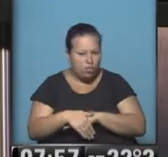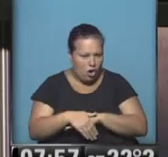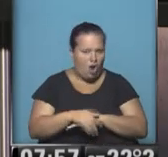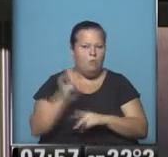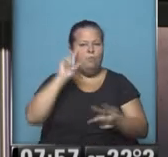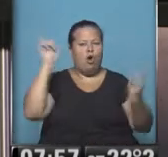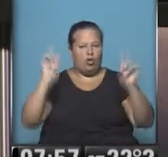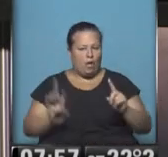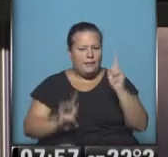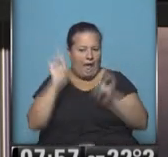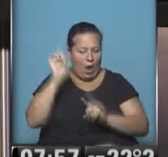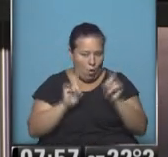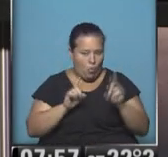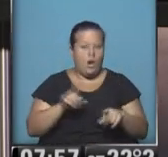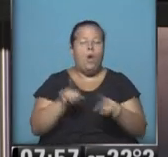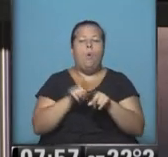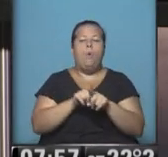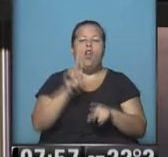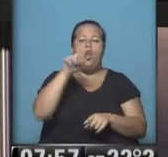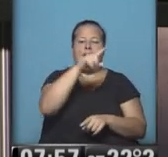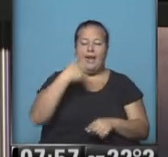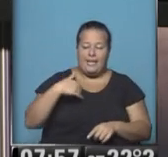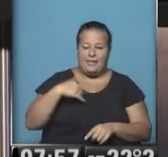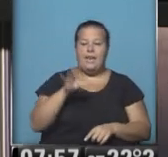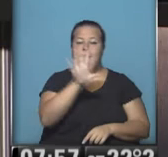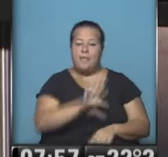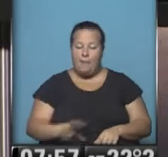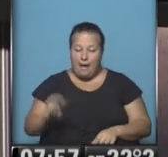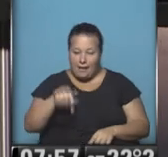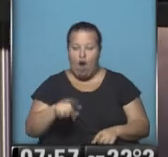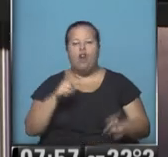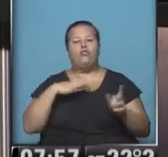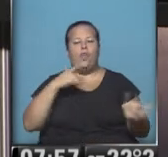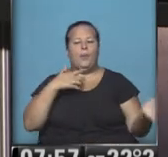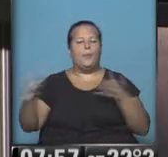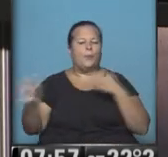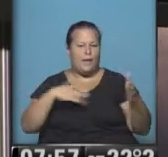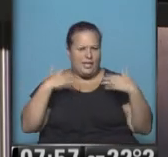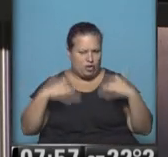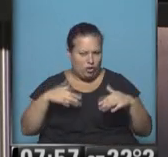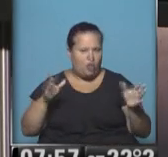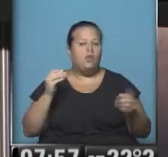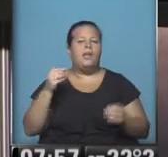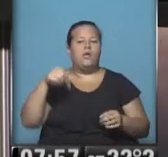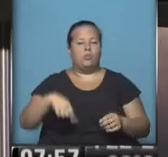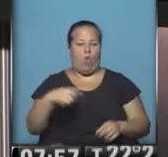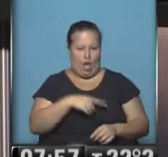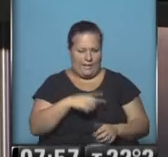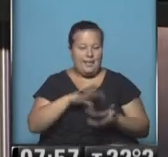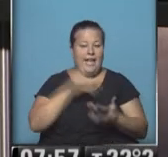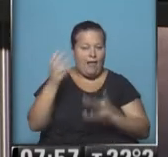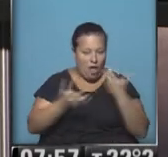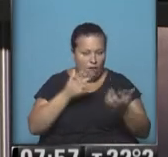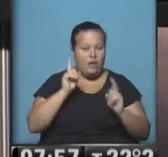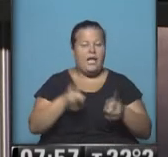con algunas tormentas en forma aislada, al igual que en el noroeste argentino. Y en la región patagónica sigue soplando viento muy fuerte del sudoeste, tanto en Tierra del